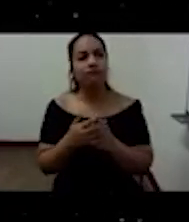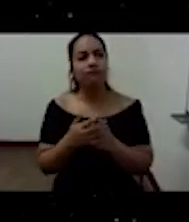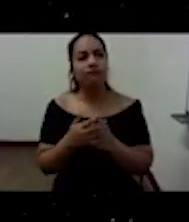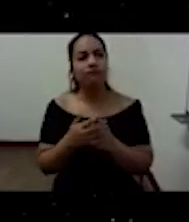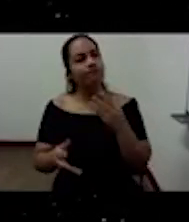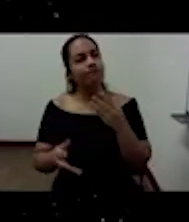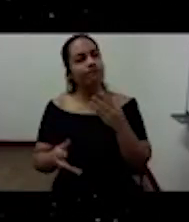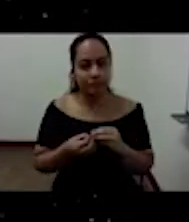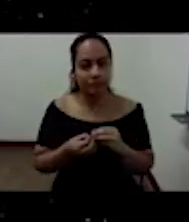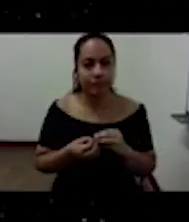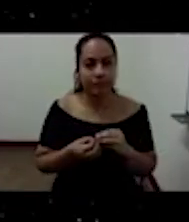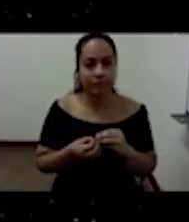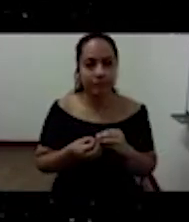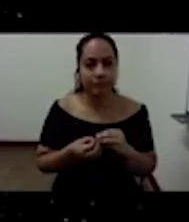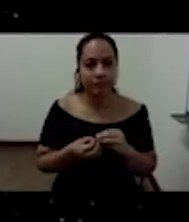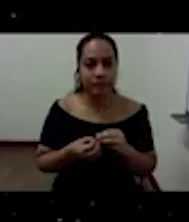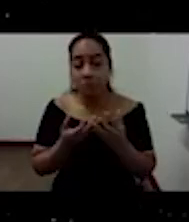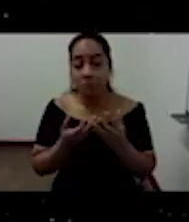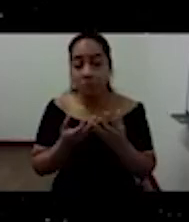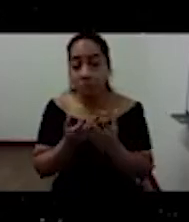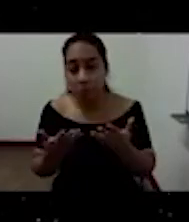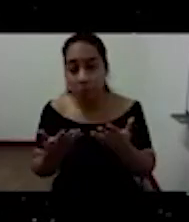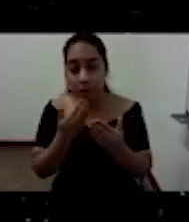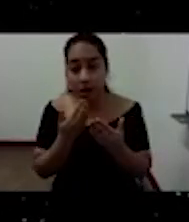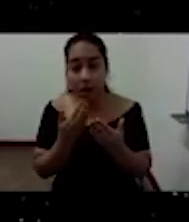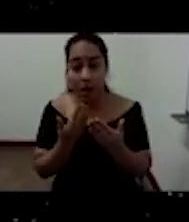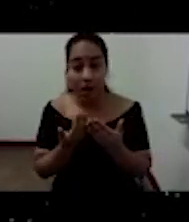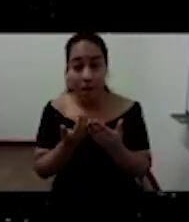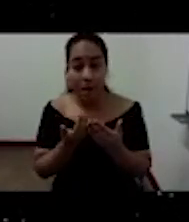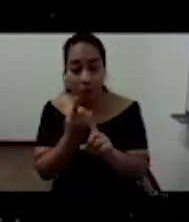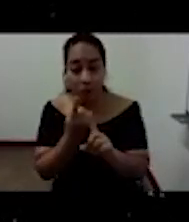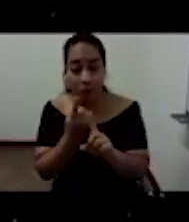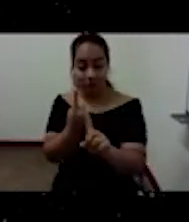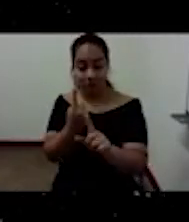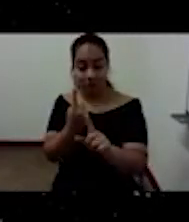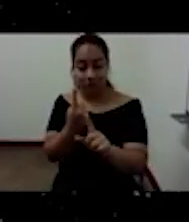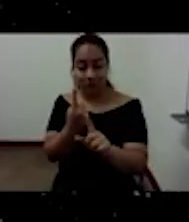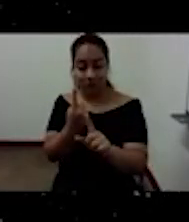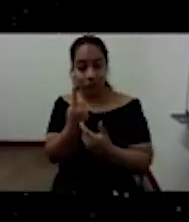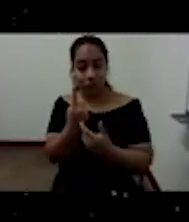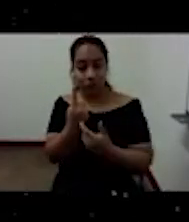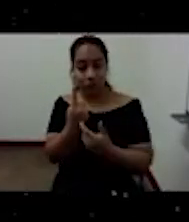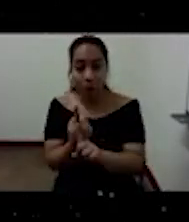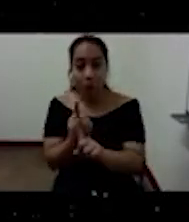Detrás de, si